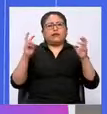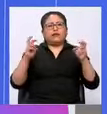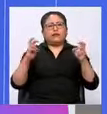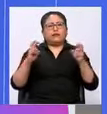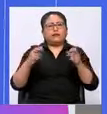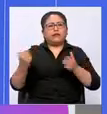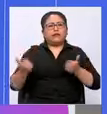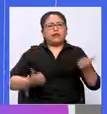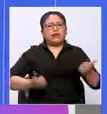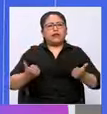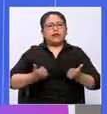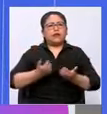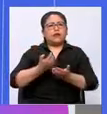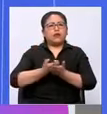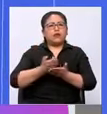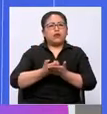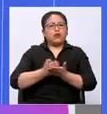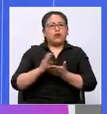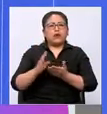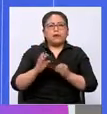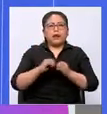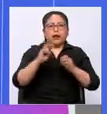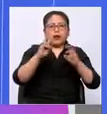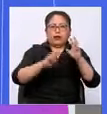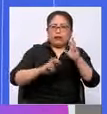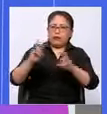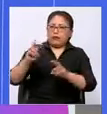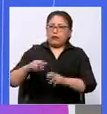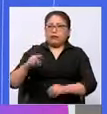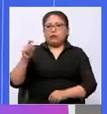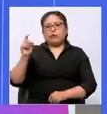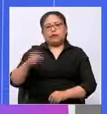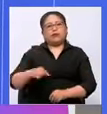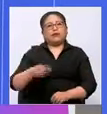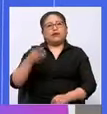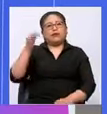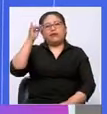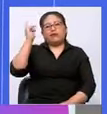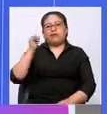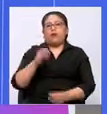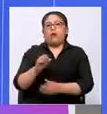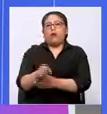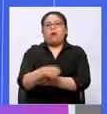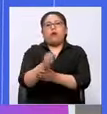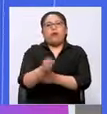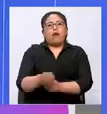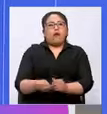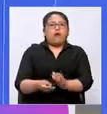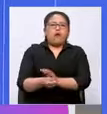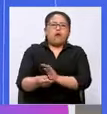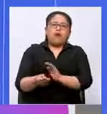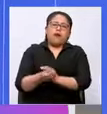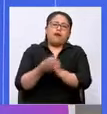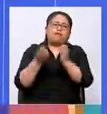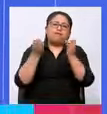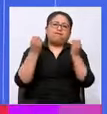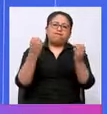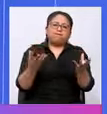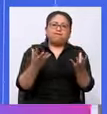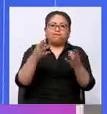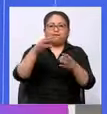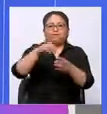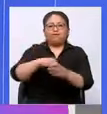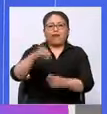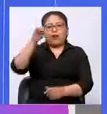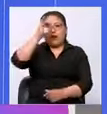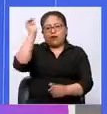administrativas financieras. Eso tenemos que investigarlo ya. La corrupción ha sido la constante en el gobierno de facto,